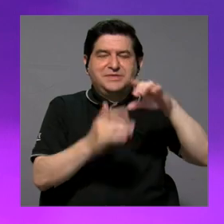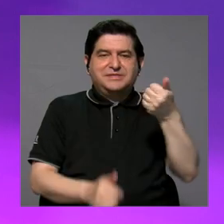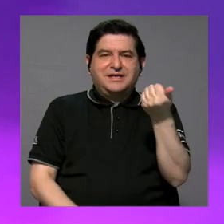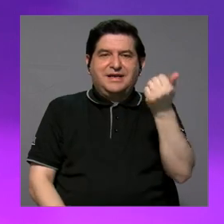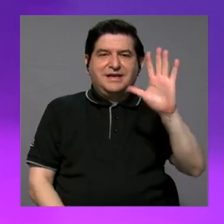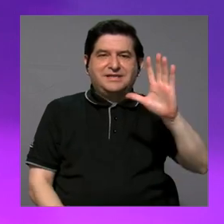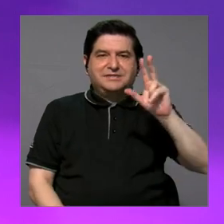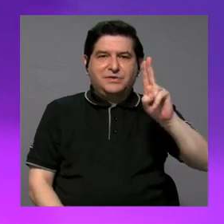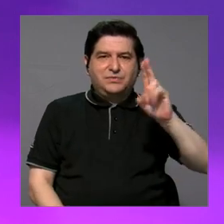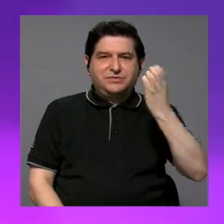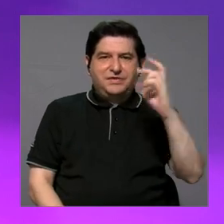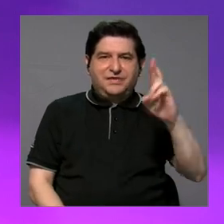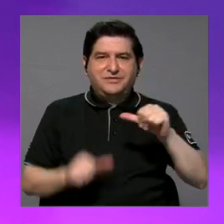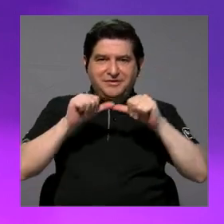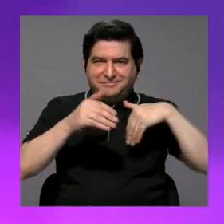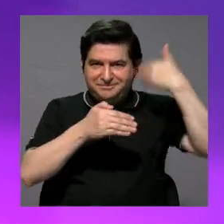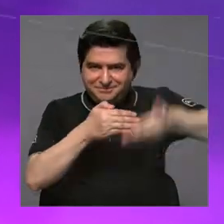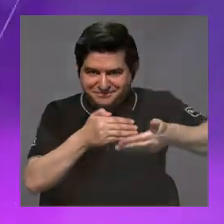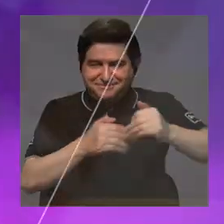15 UCR. Ya volvemos.